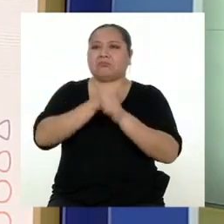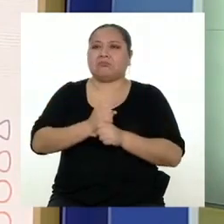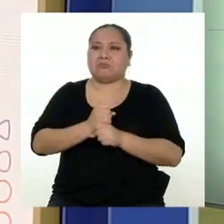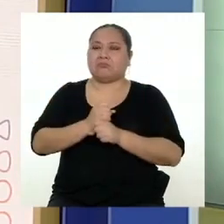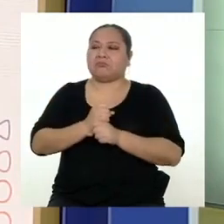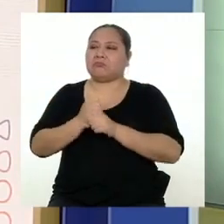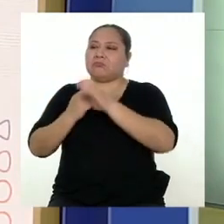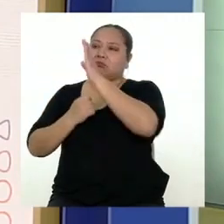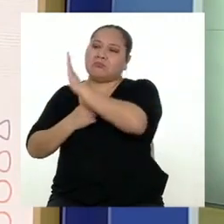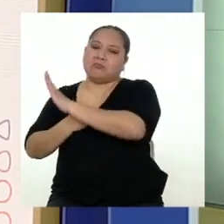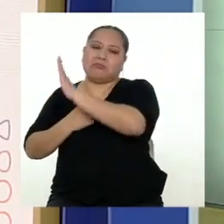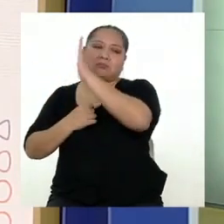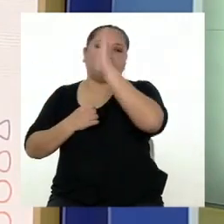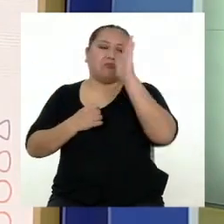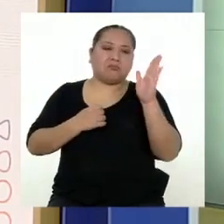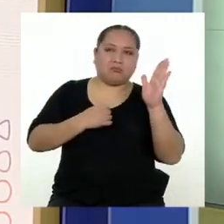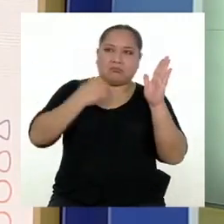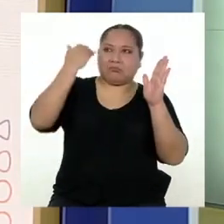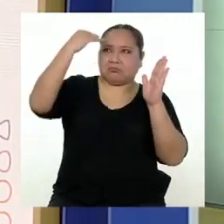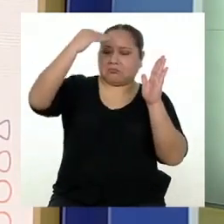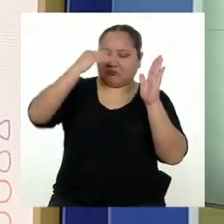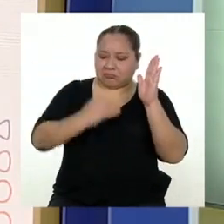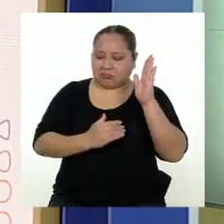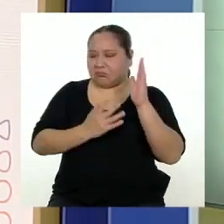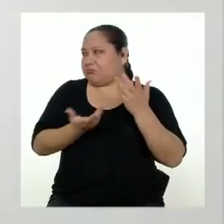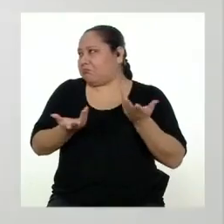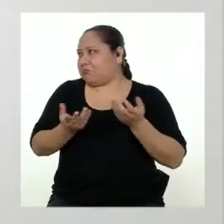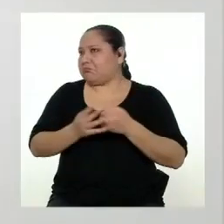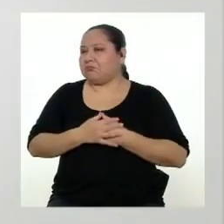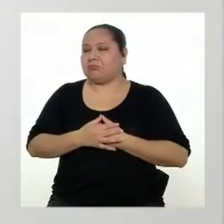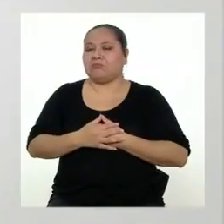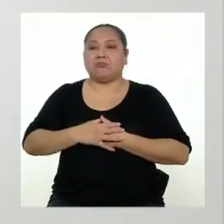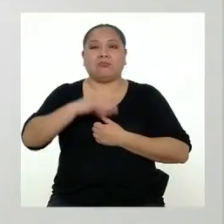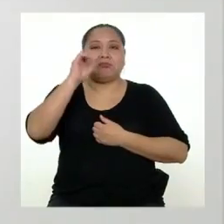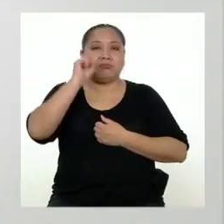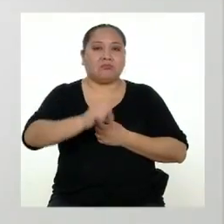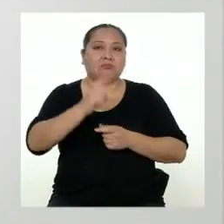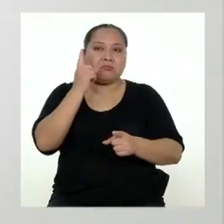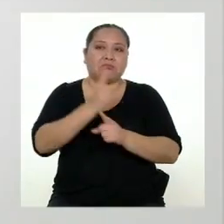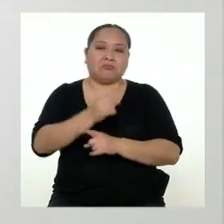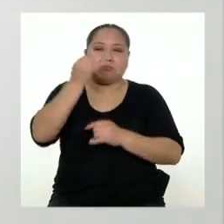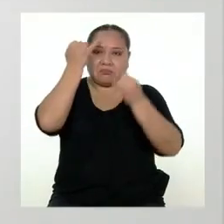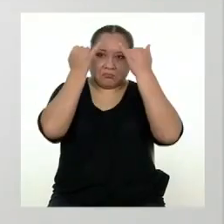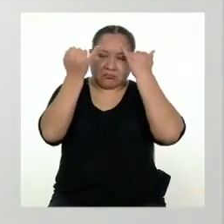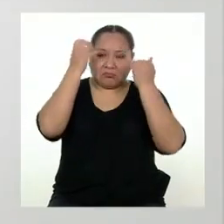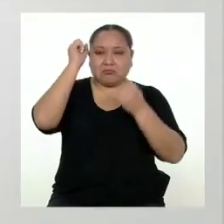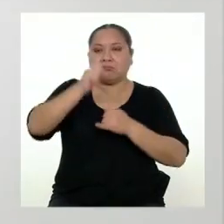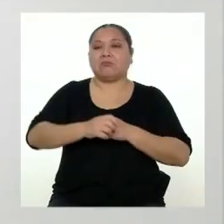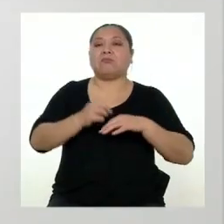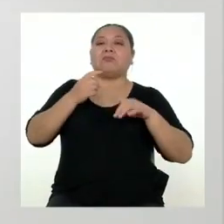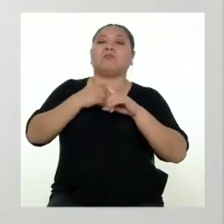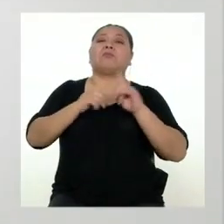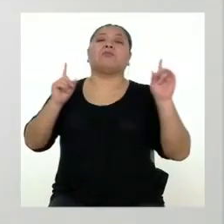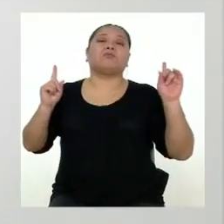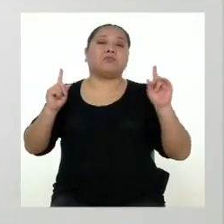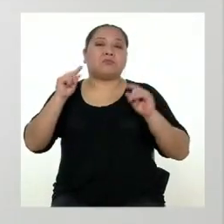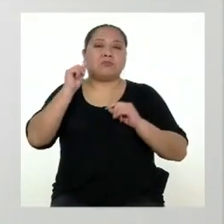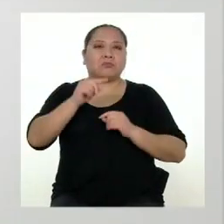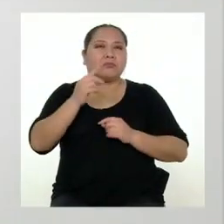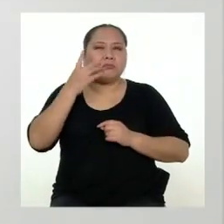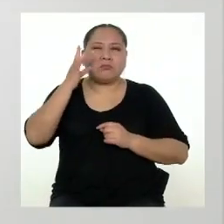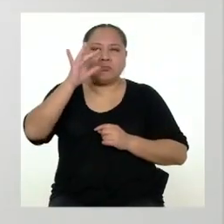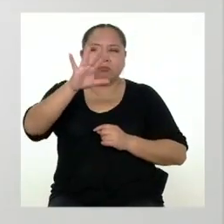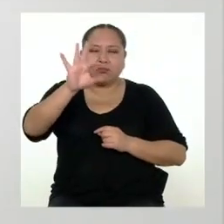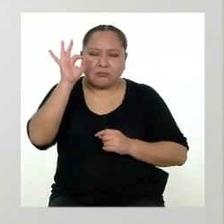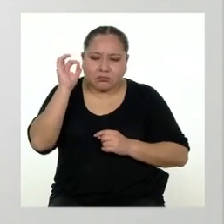leer de izquierda a derecha y de arriba a abajo, ¿no? Esa es nuestra convención, sí. pero si algo nos jalara